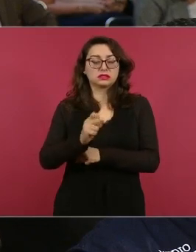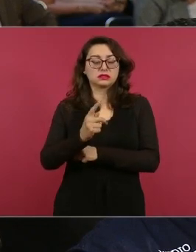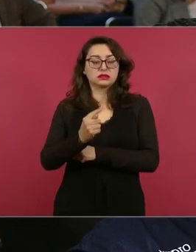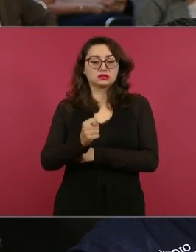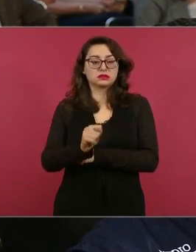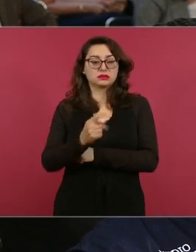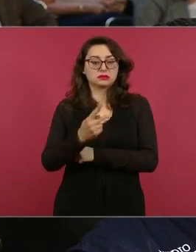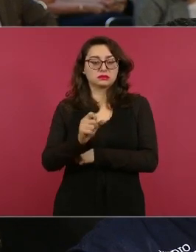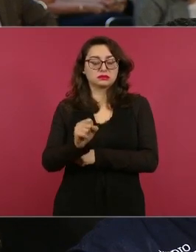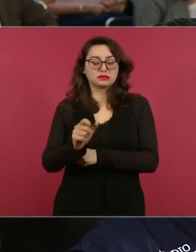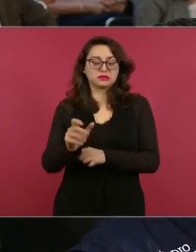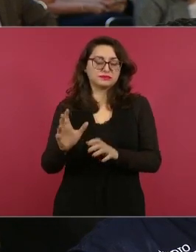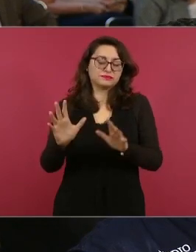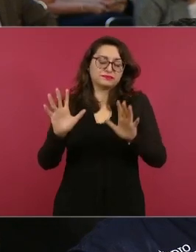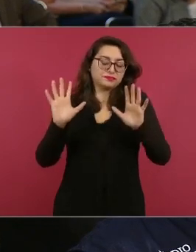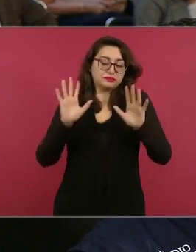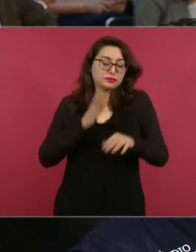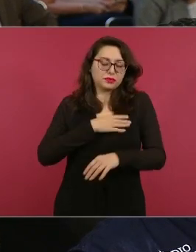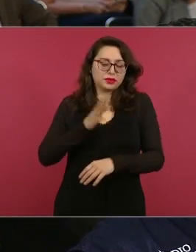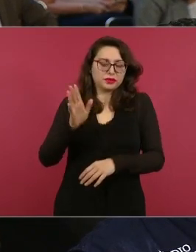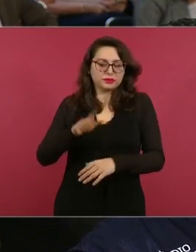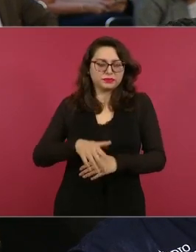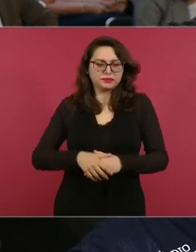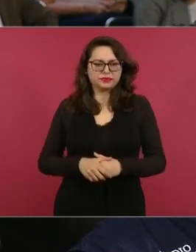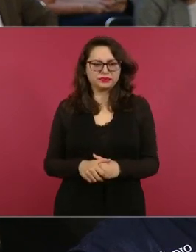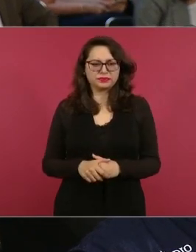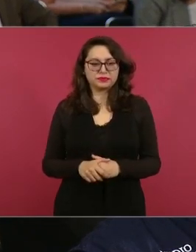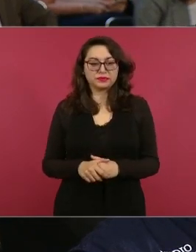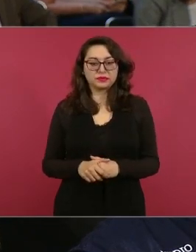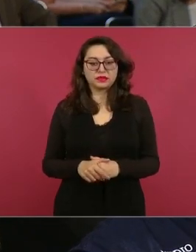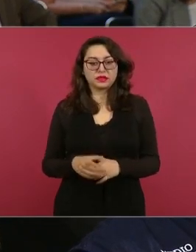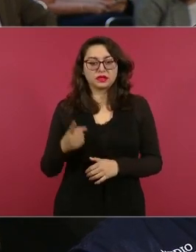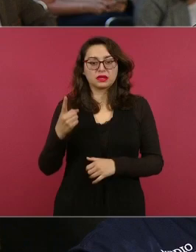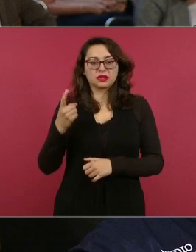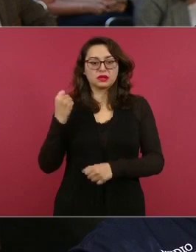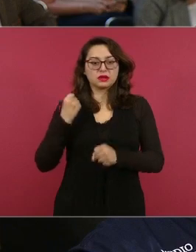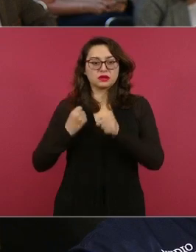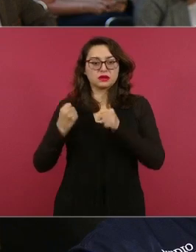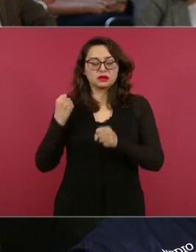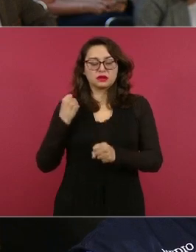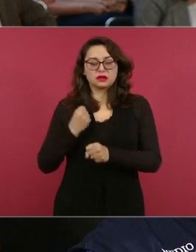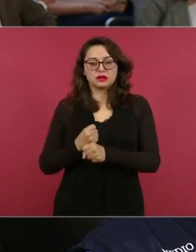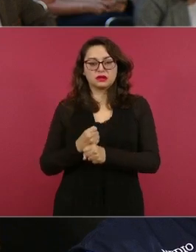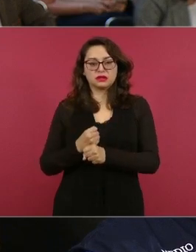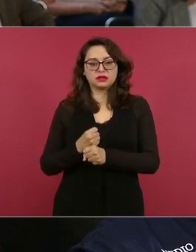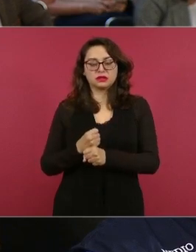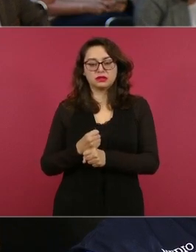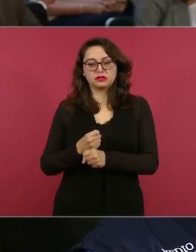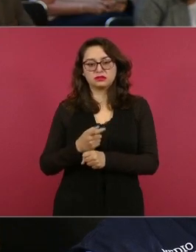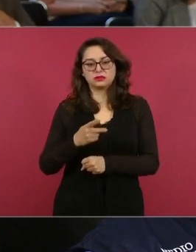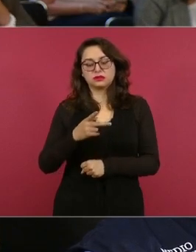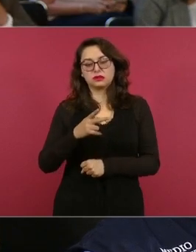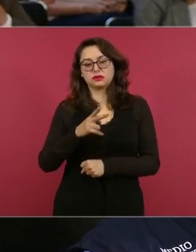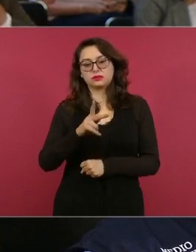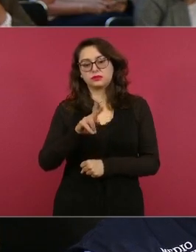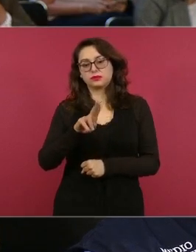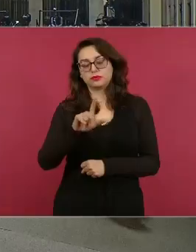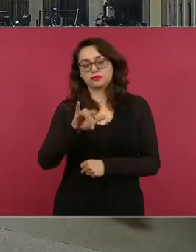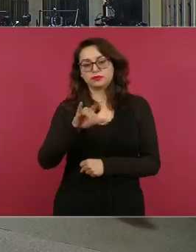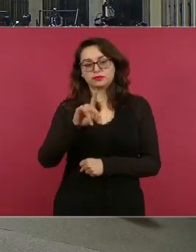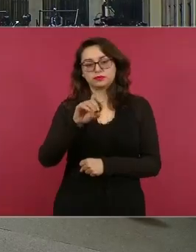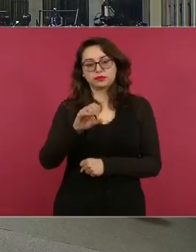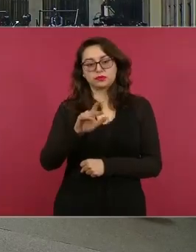el año pasado en las elecciones a mano alzada de las cuales Pulido Cueto se hace nombrar